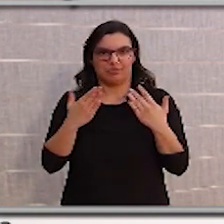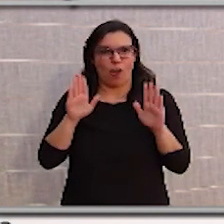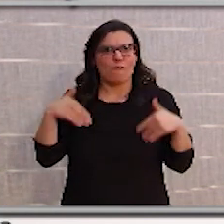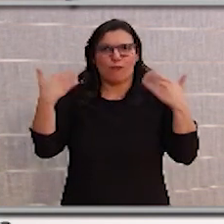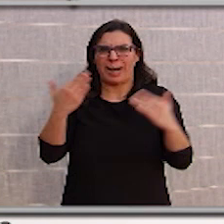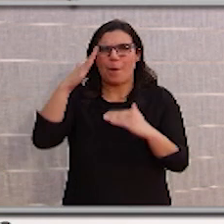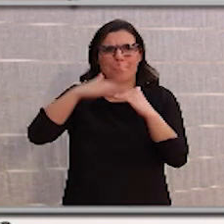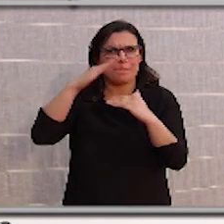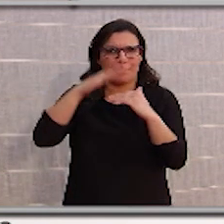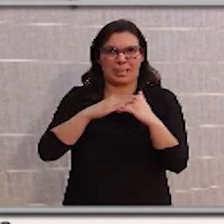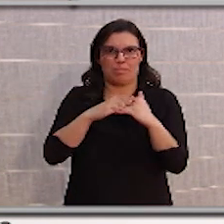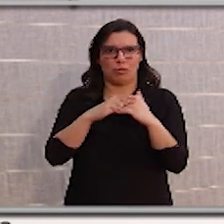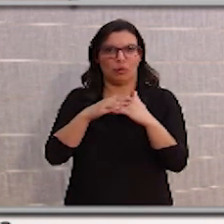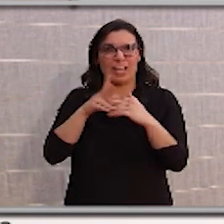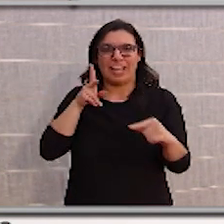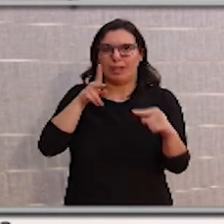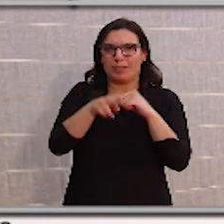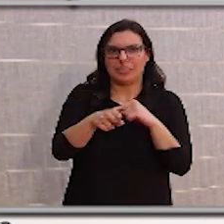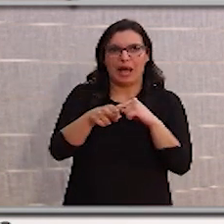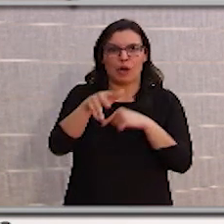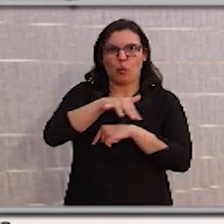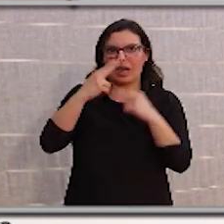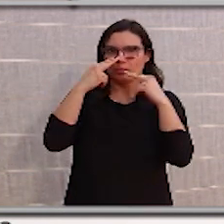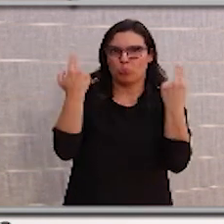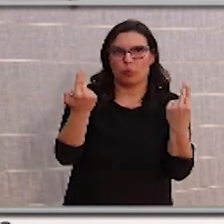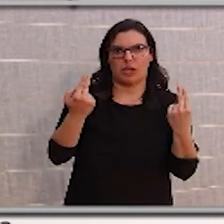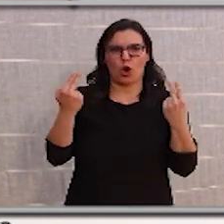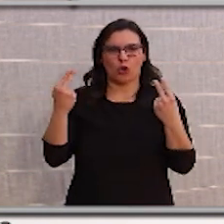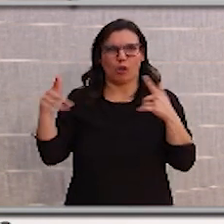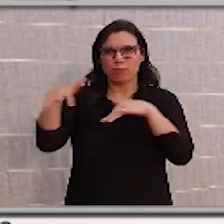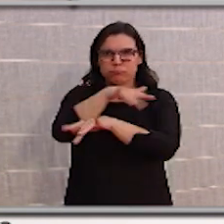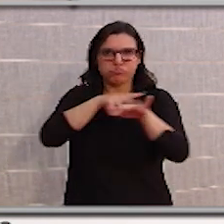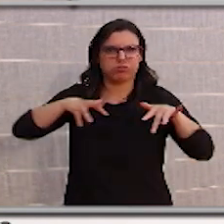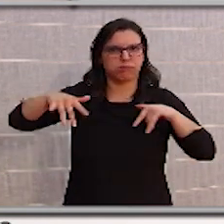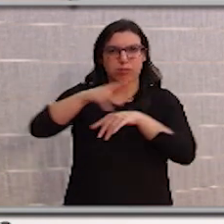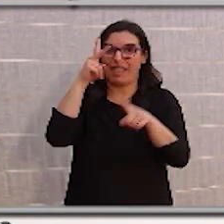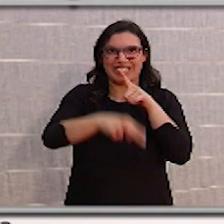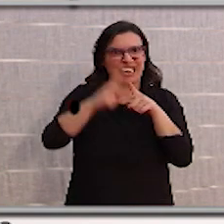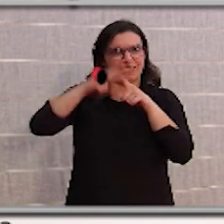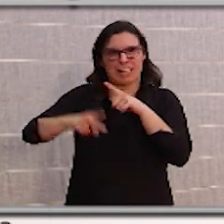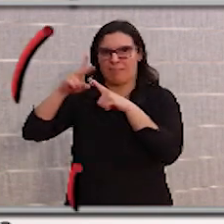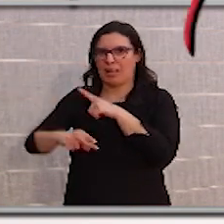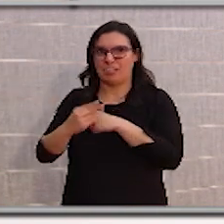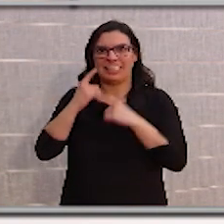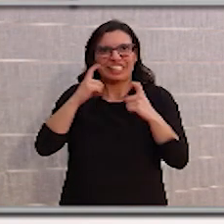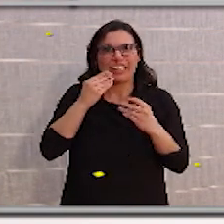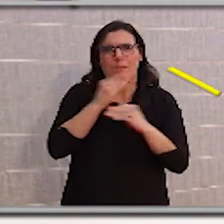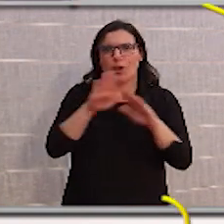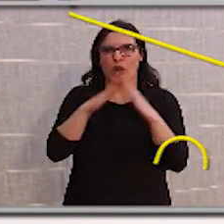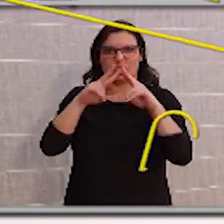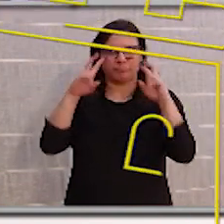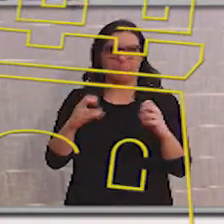máximo posible, que eviten los lugares públicos concurridos. Eso es lo que les proponemos. Gracias.